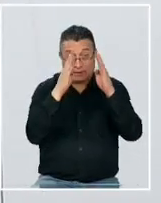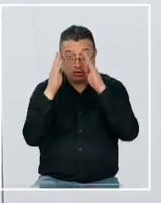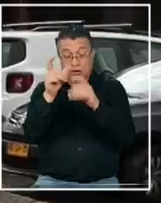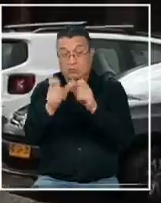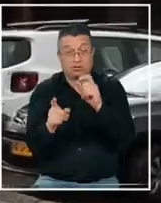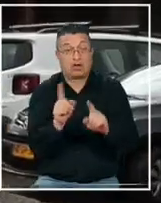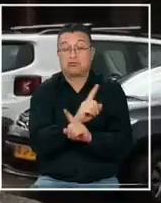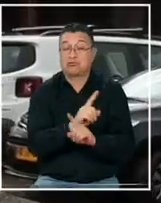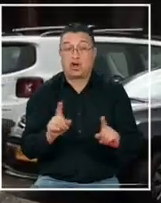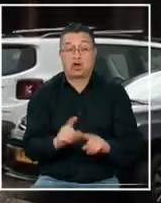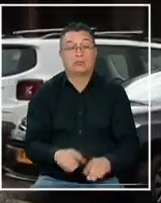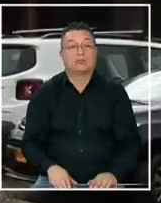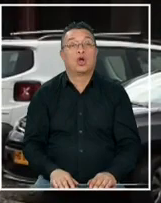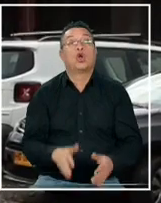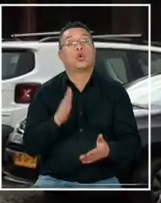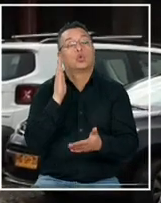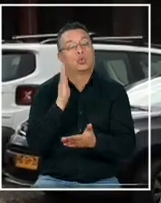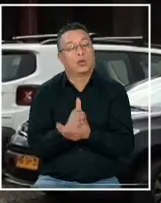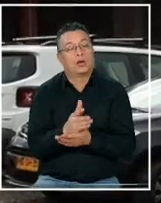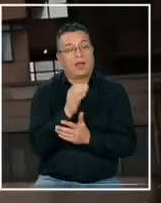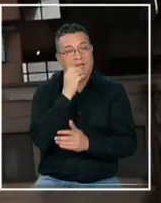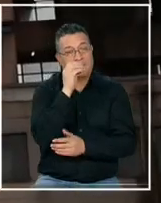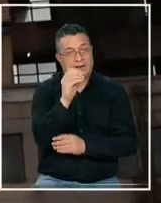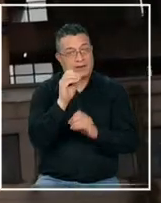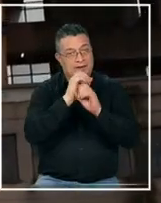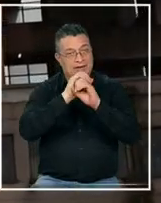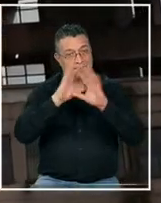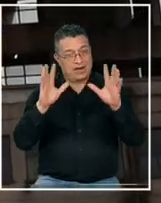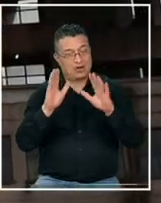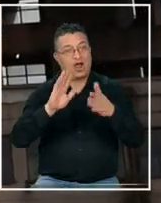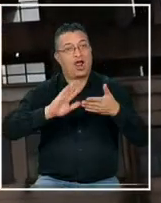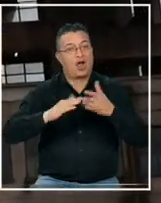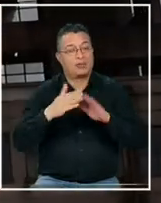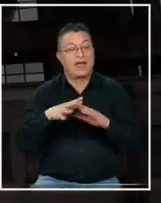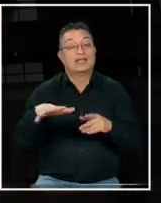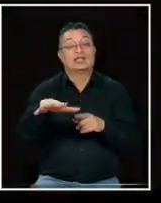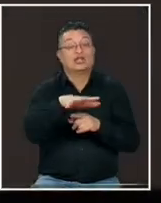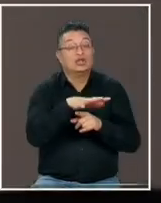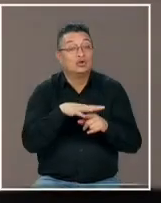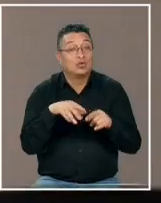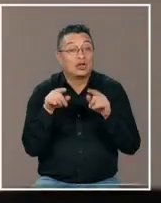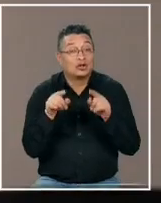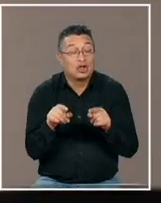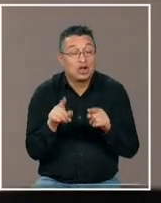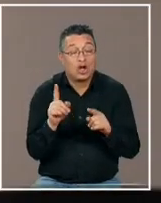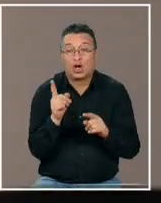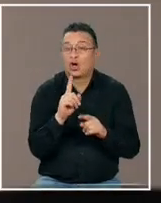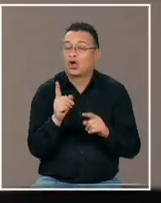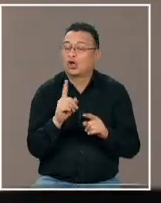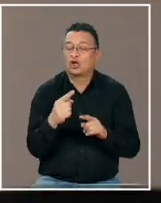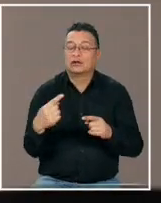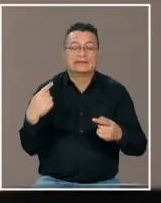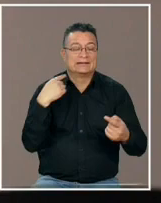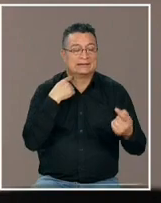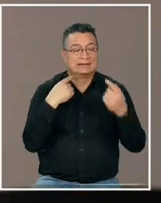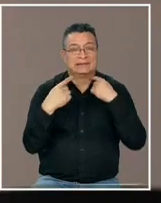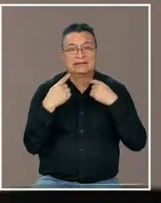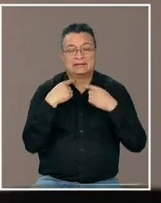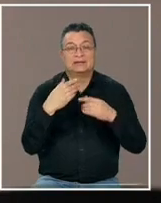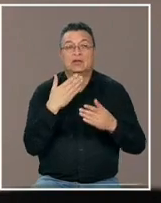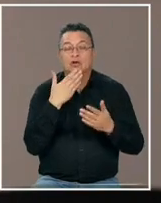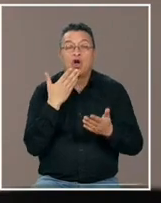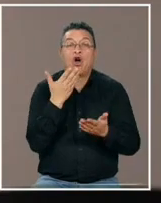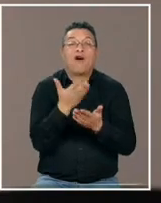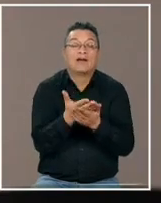usuarios igualmente es necesario aclarar a nuestra comunidad que la situación en cuestión de ninguna manera ha afectado la oferta de